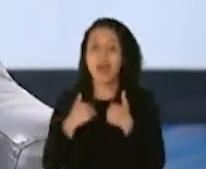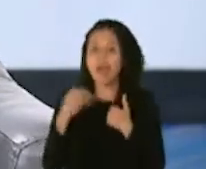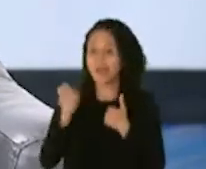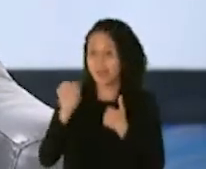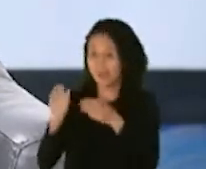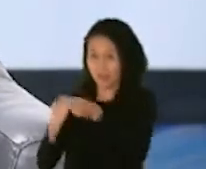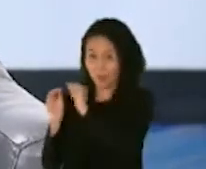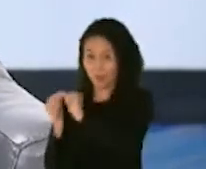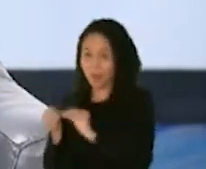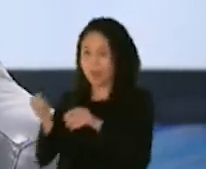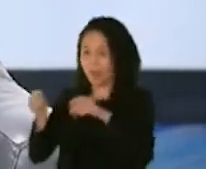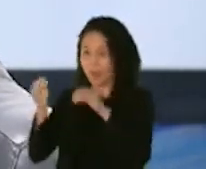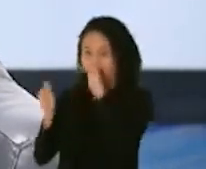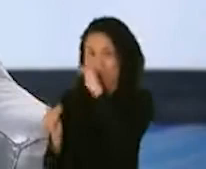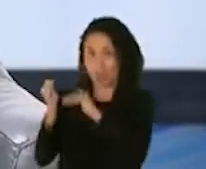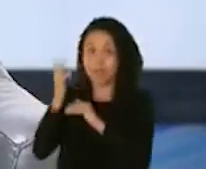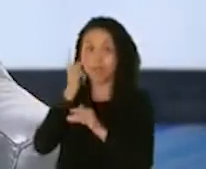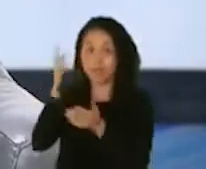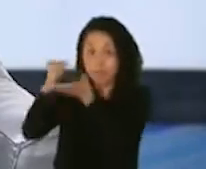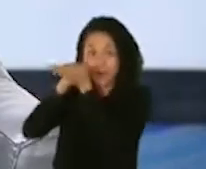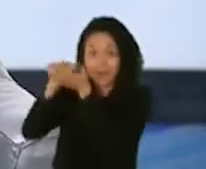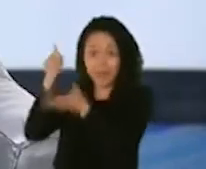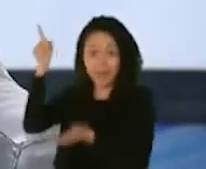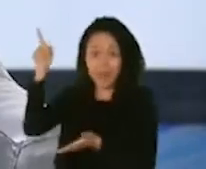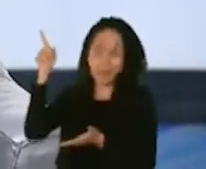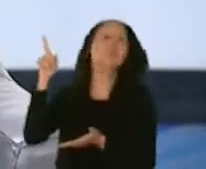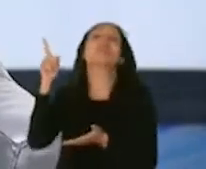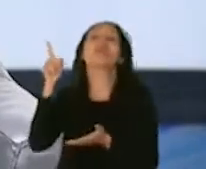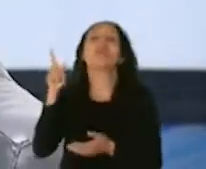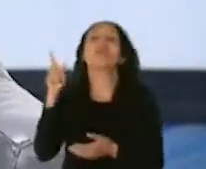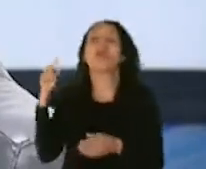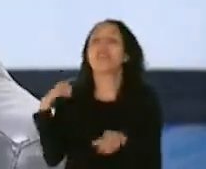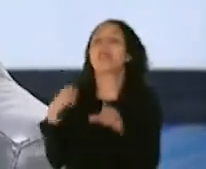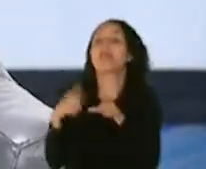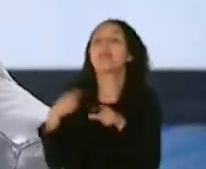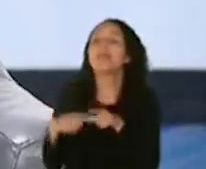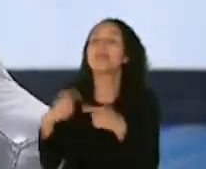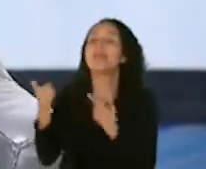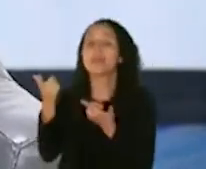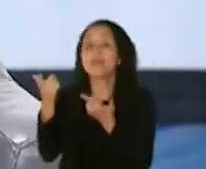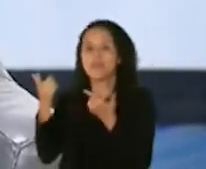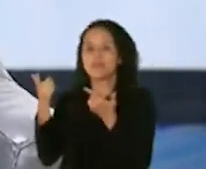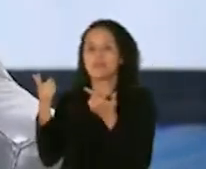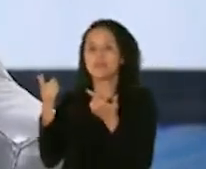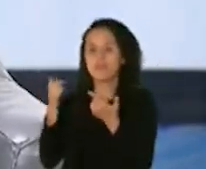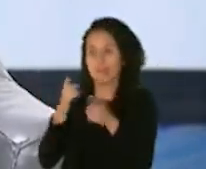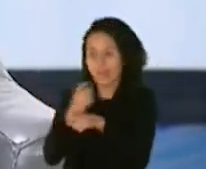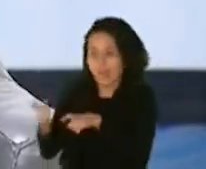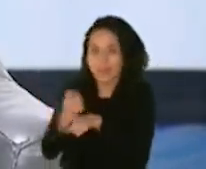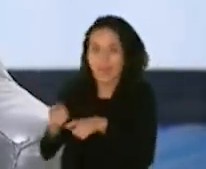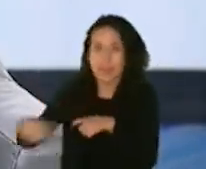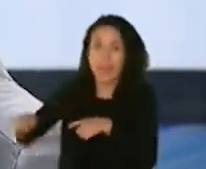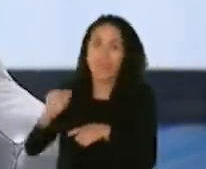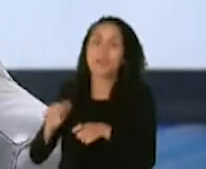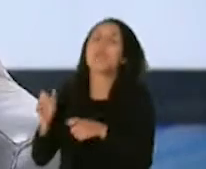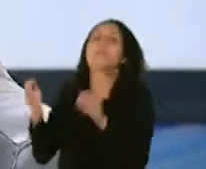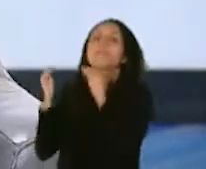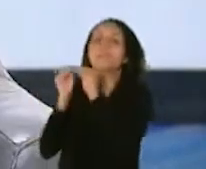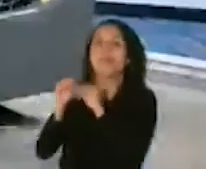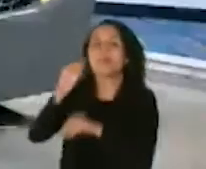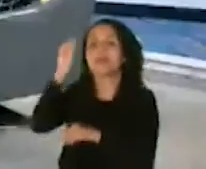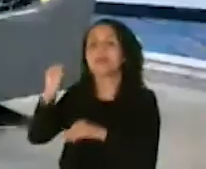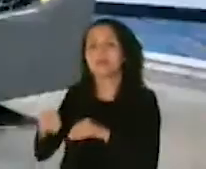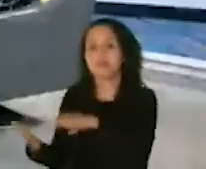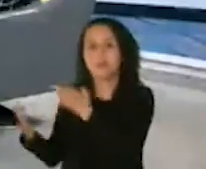ocurrió en Nueva York, que morían más los latinos, que se vieron más afectados ciertas comunidades. Entonces,